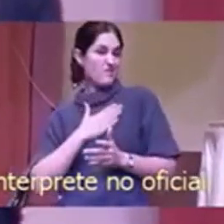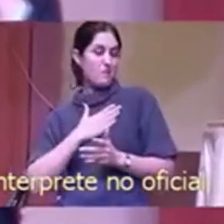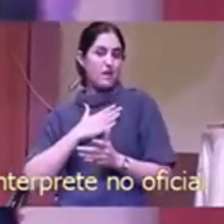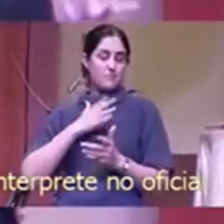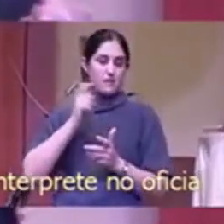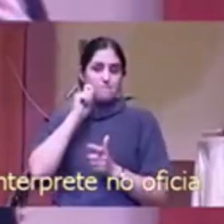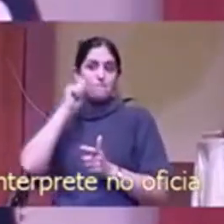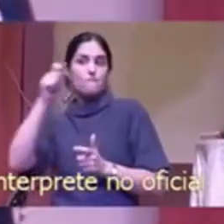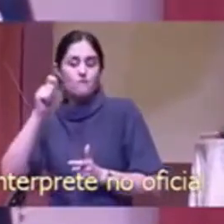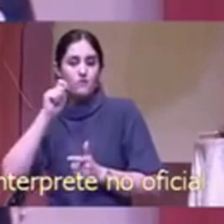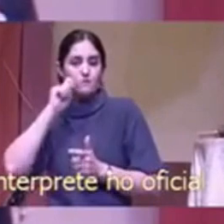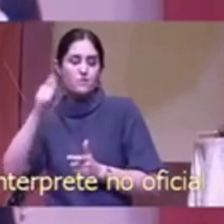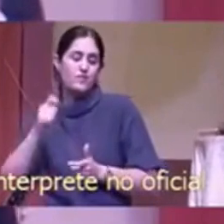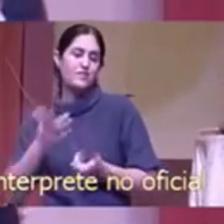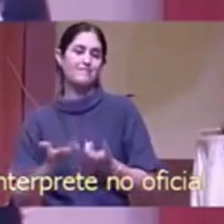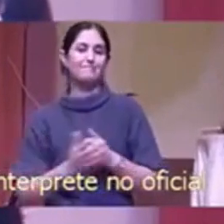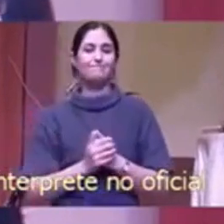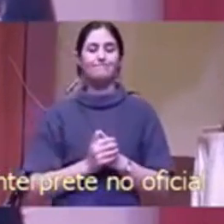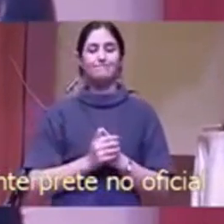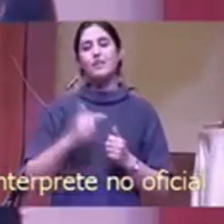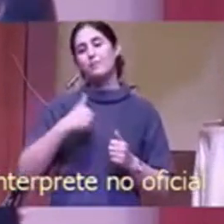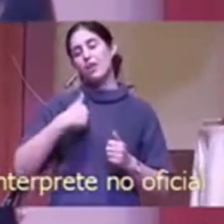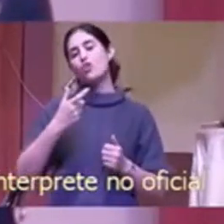Pero estoy intentando.